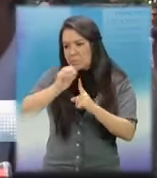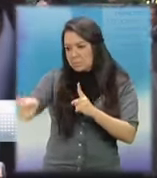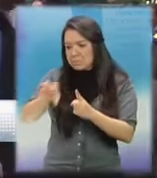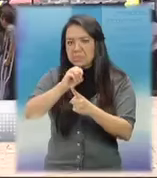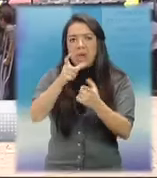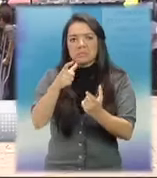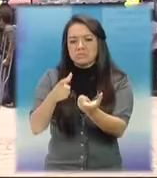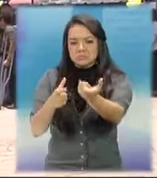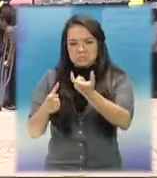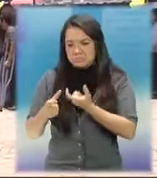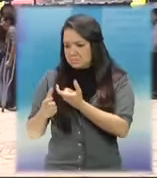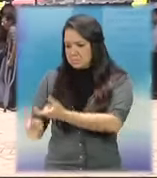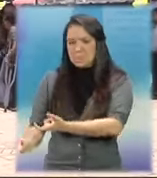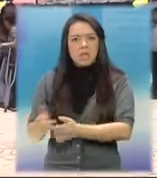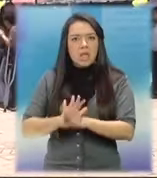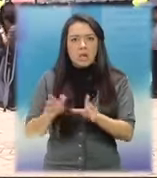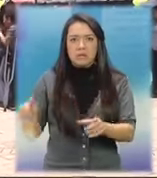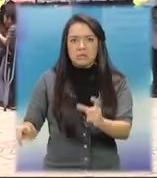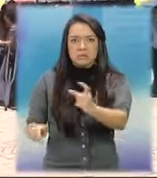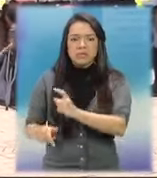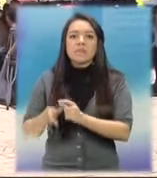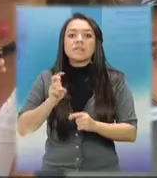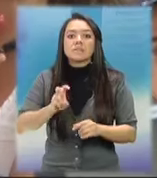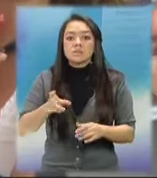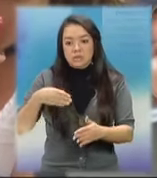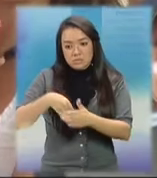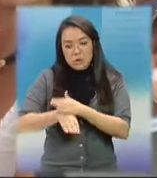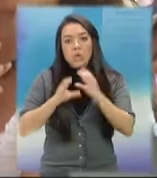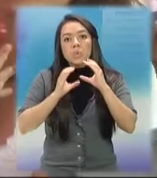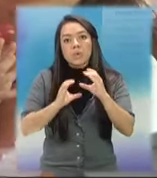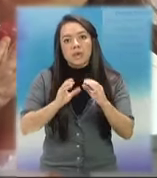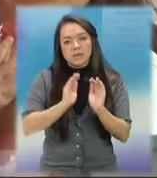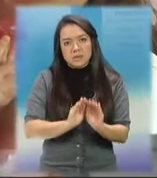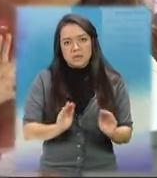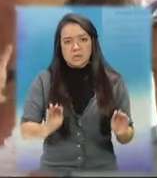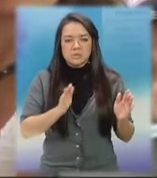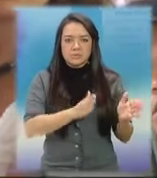documento. Por una Guatemala en Paz, Dani Shack y Luis Saché.